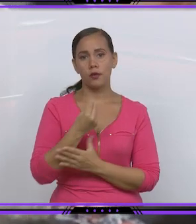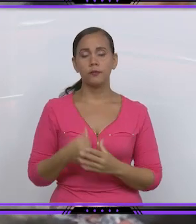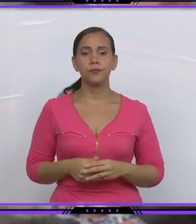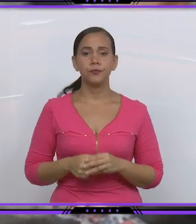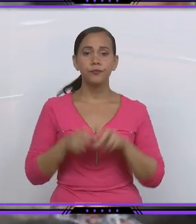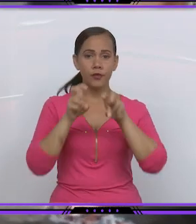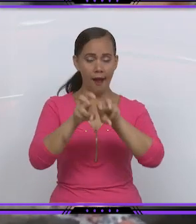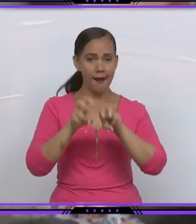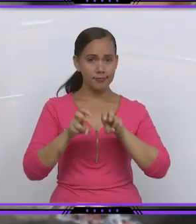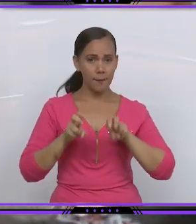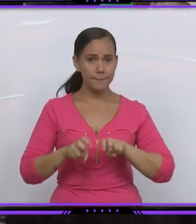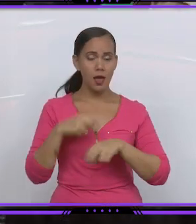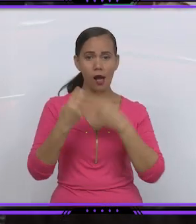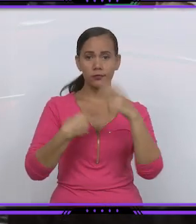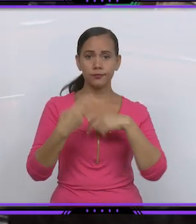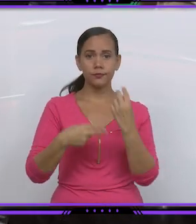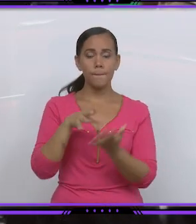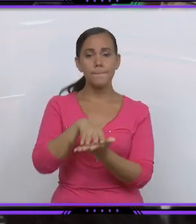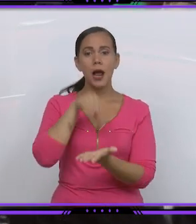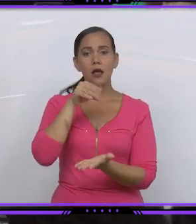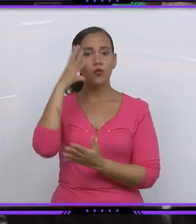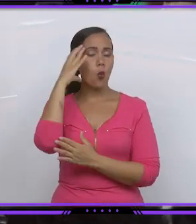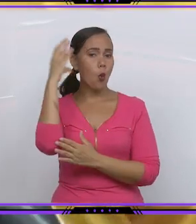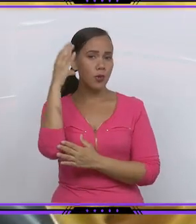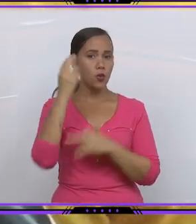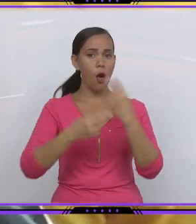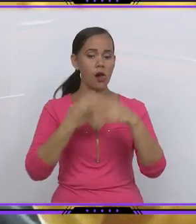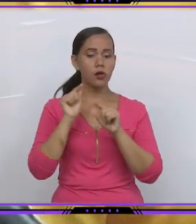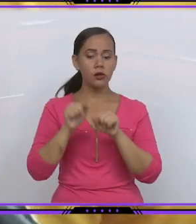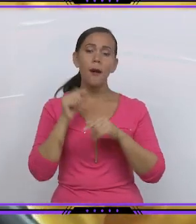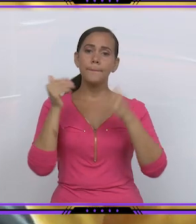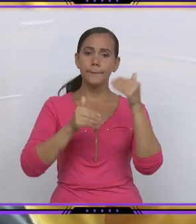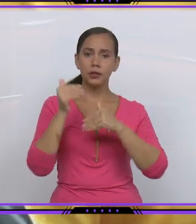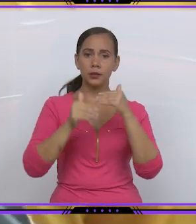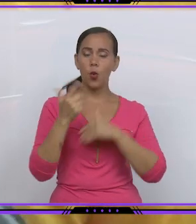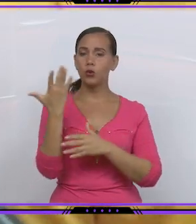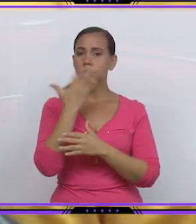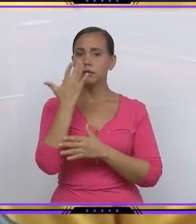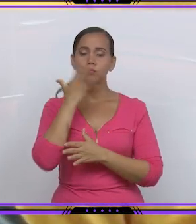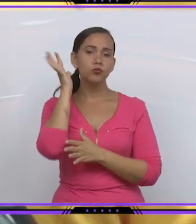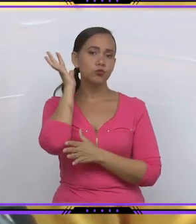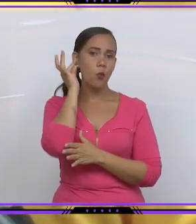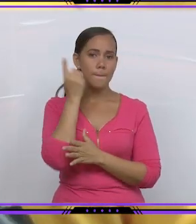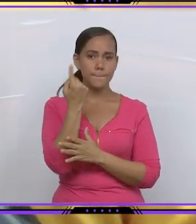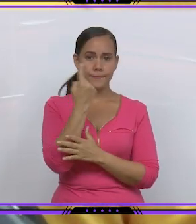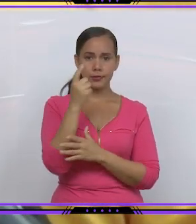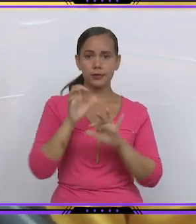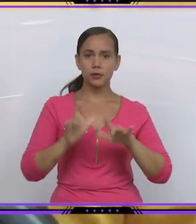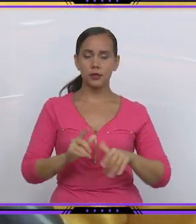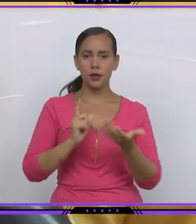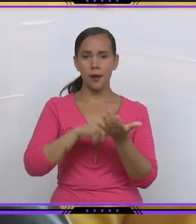La asamblea yumurina efectuada en el Palacio de Gobierno contó con la presencia de la primera secretaria del partido en el